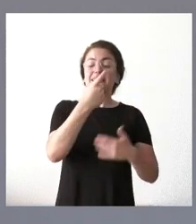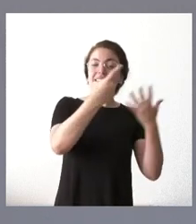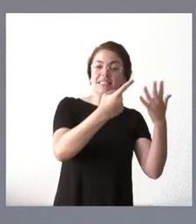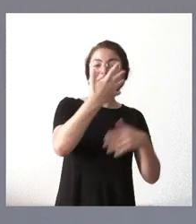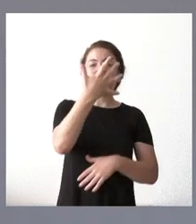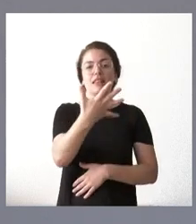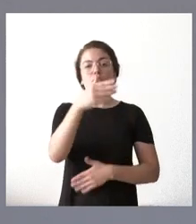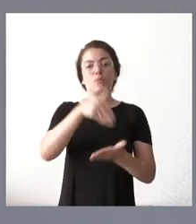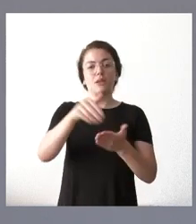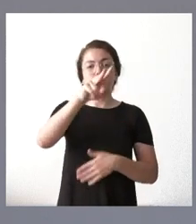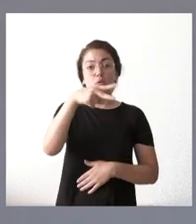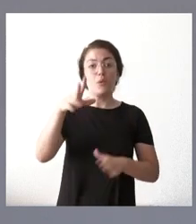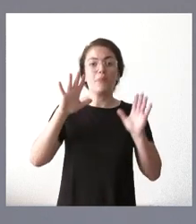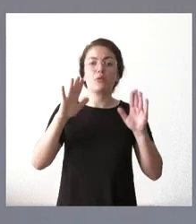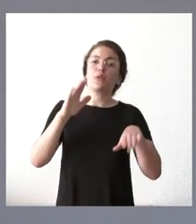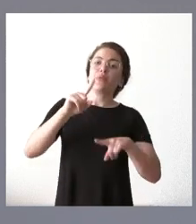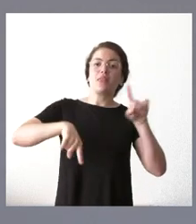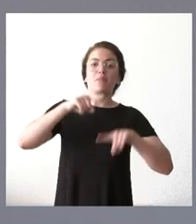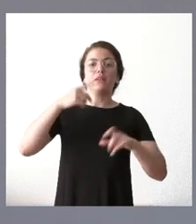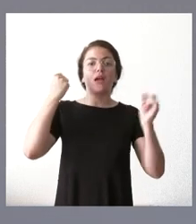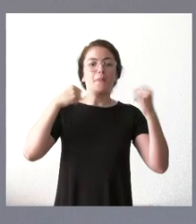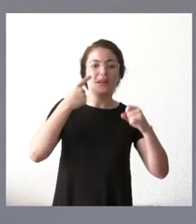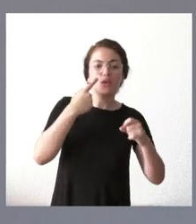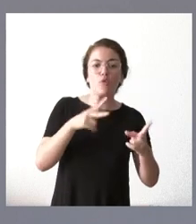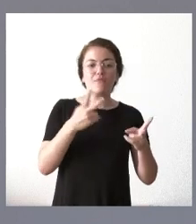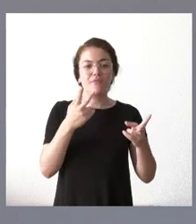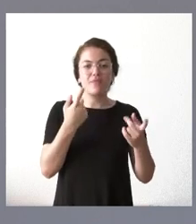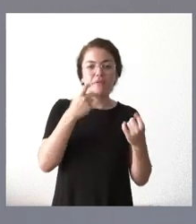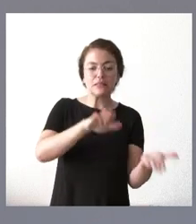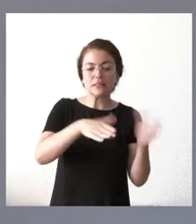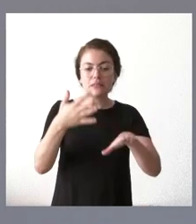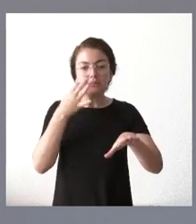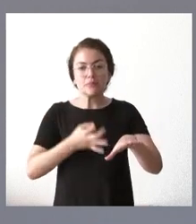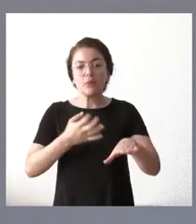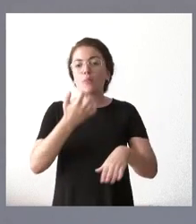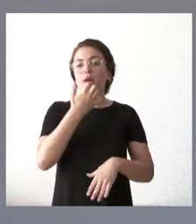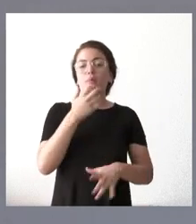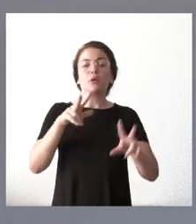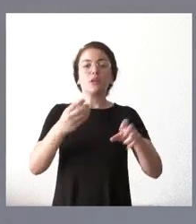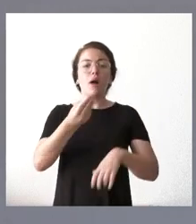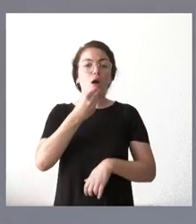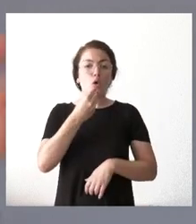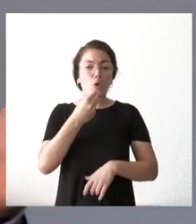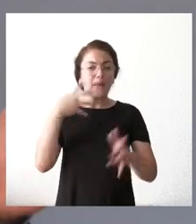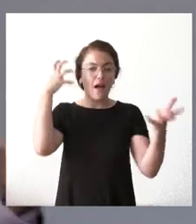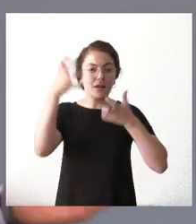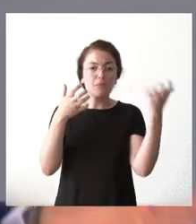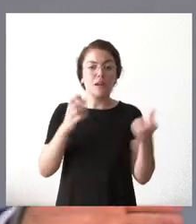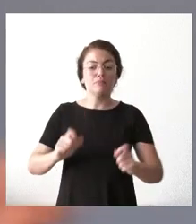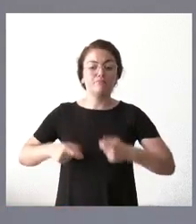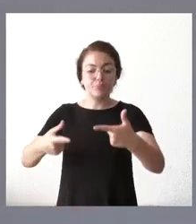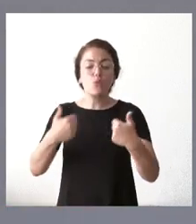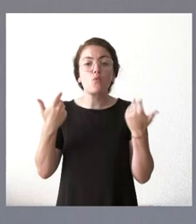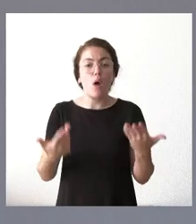práctico, de sus necesidades prácticas, también de examinar, por ejemplo, cuáles son las demandas de alimentación del ganado, los abrevaderos, etcétera, pudieran surgir